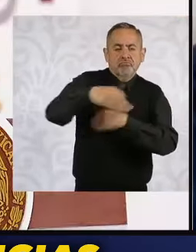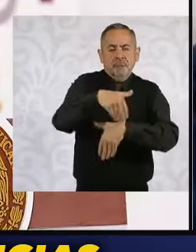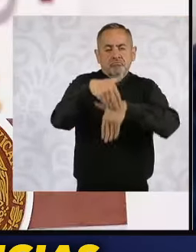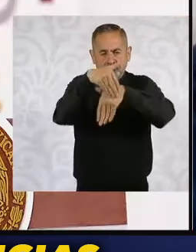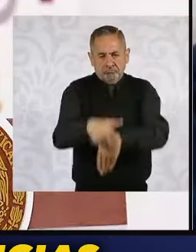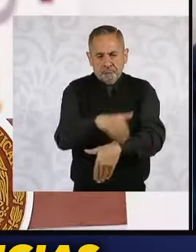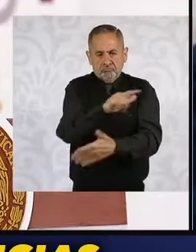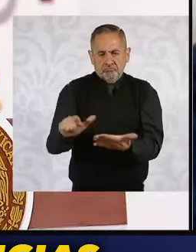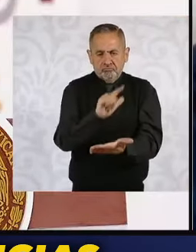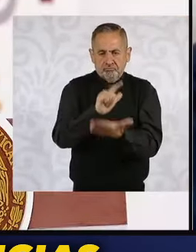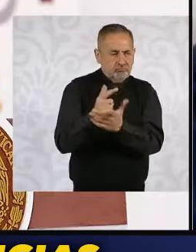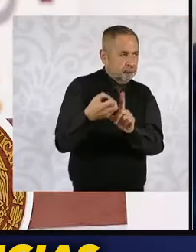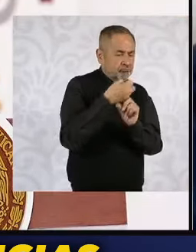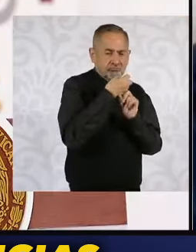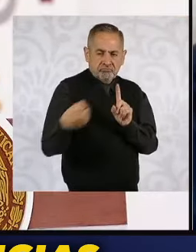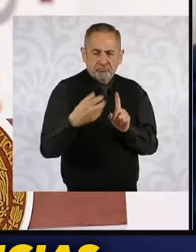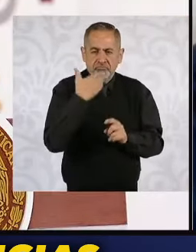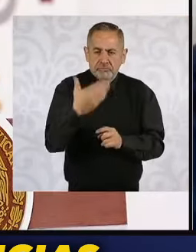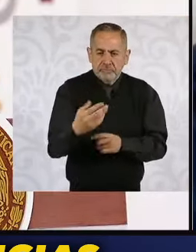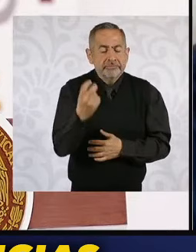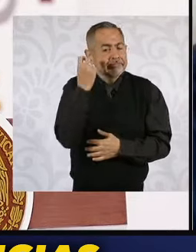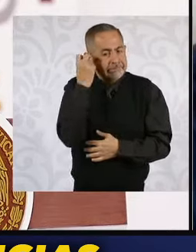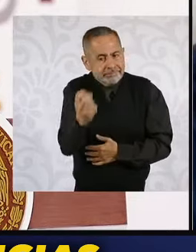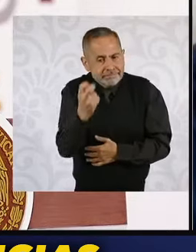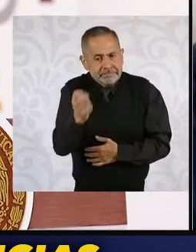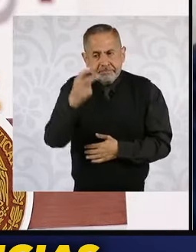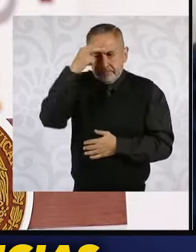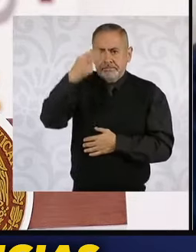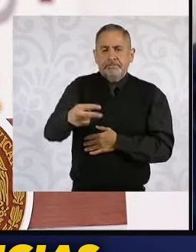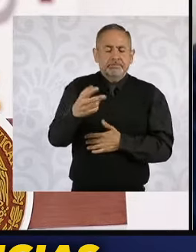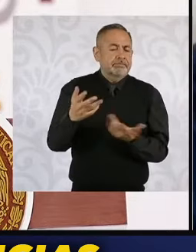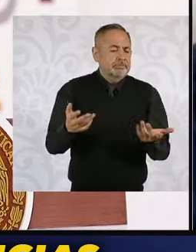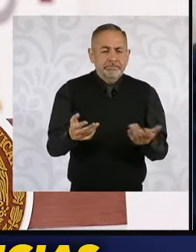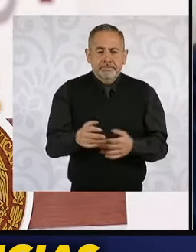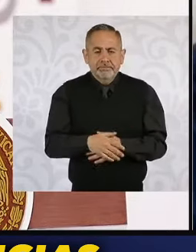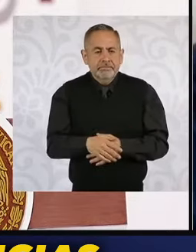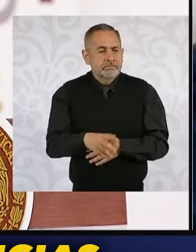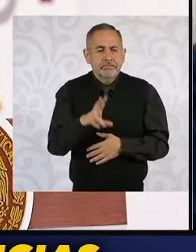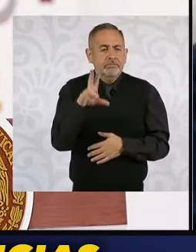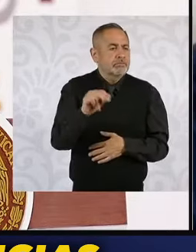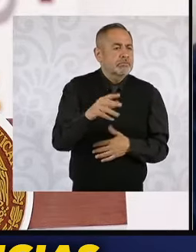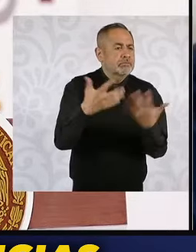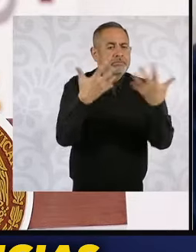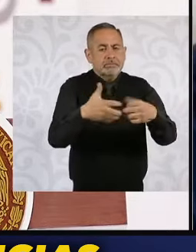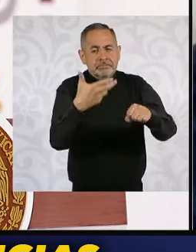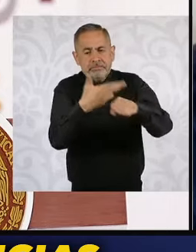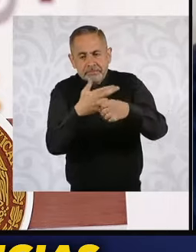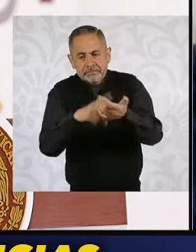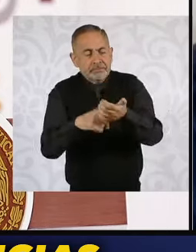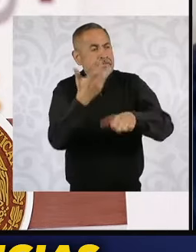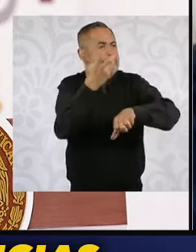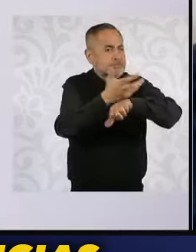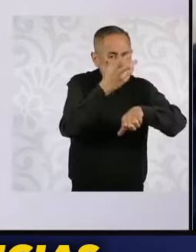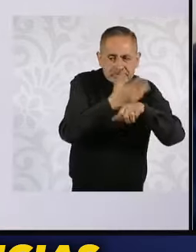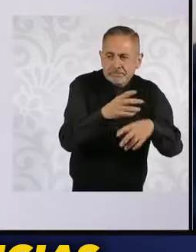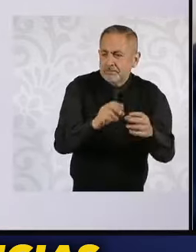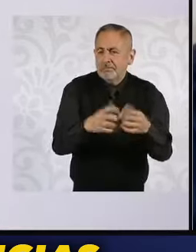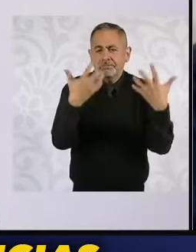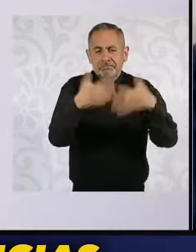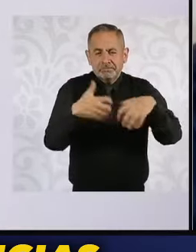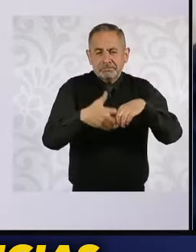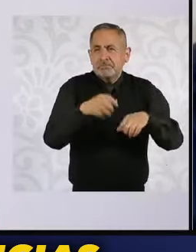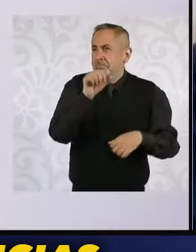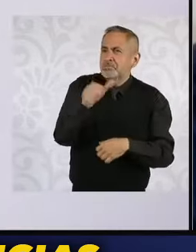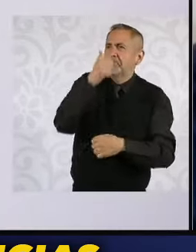Eso es lo que está haciendo México. Ningún empresario estadounidense, ninguna empresa de